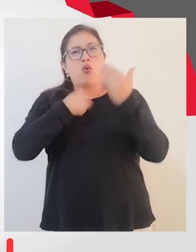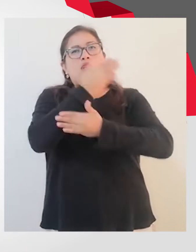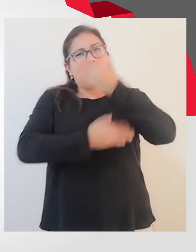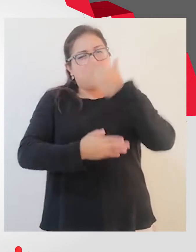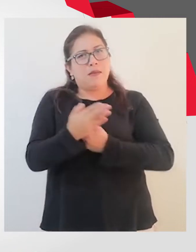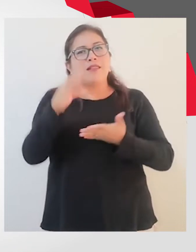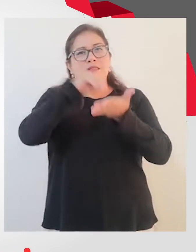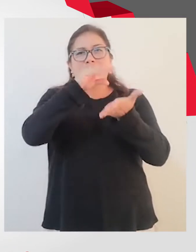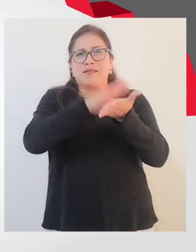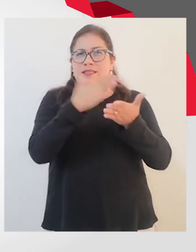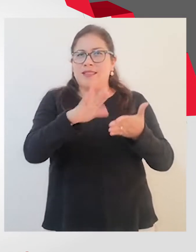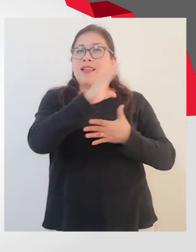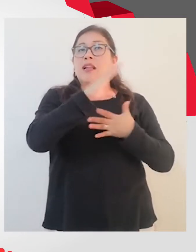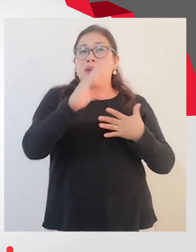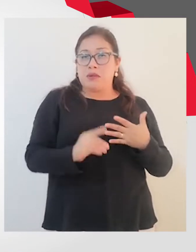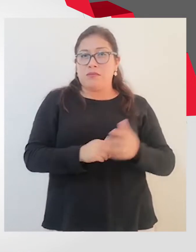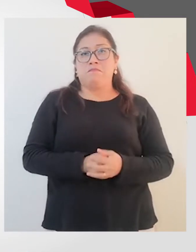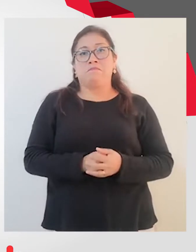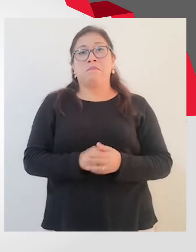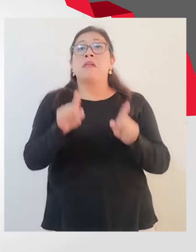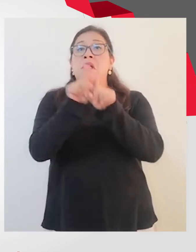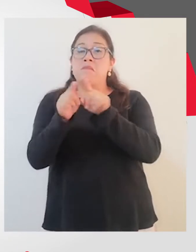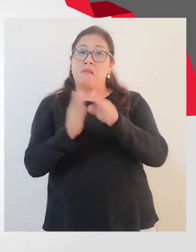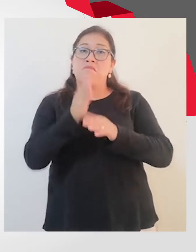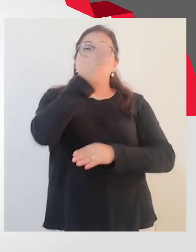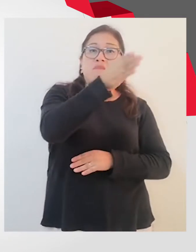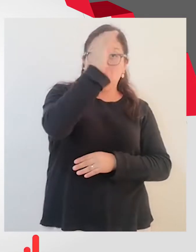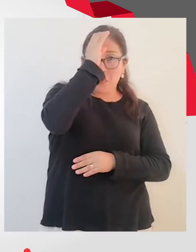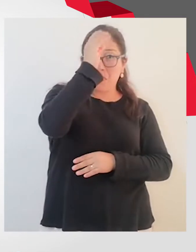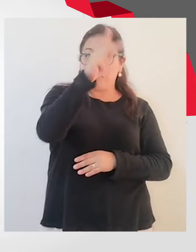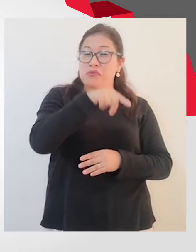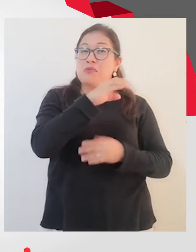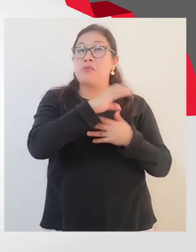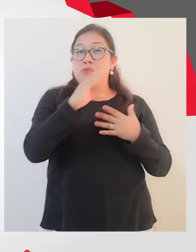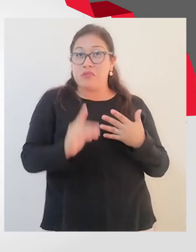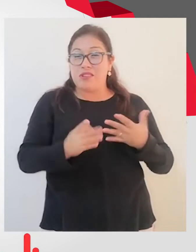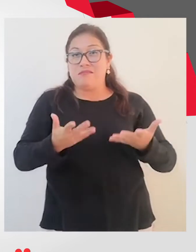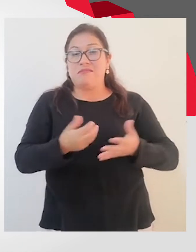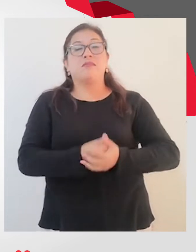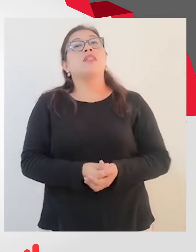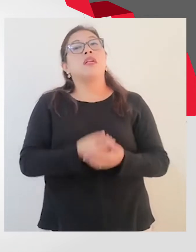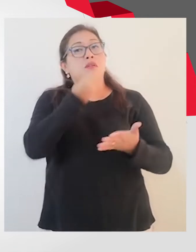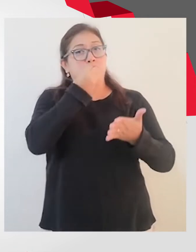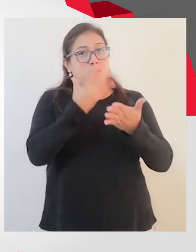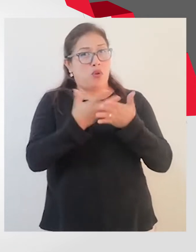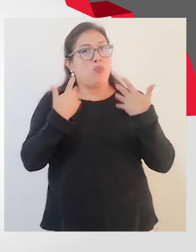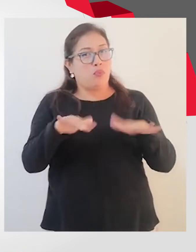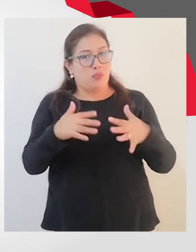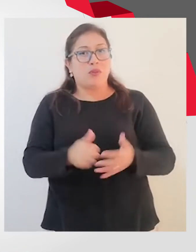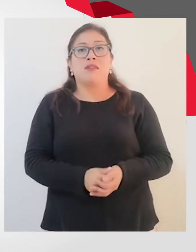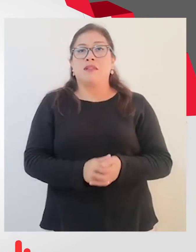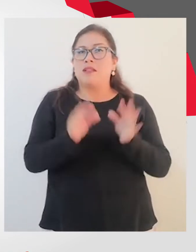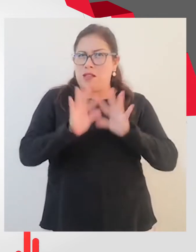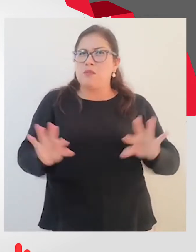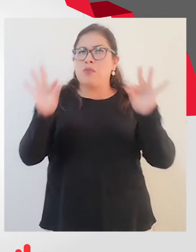CONADIS, pero el CONADIS también ha estado en el Cusco y es bueno que estemos en